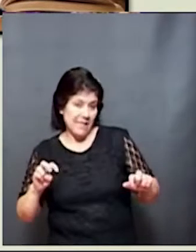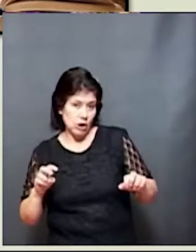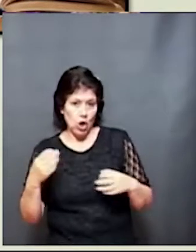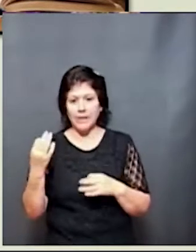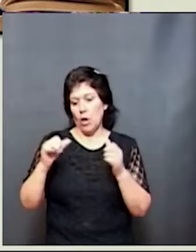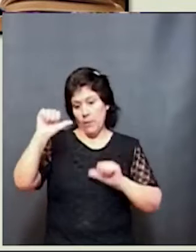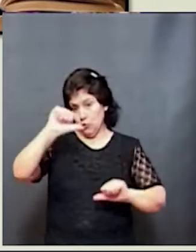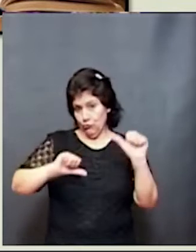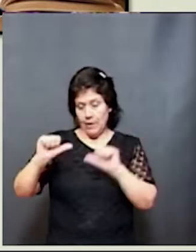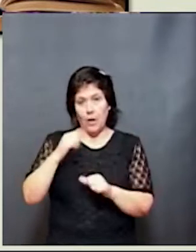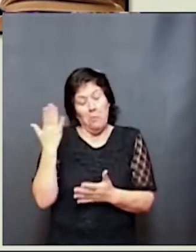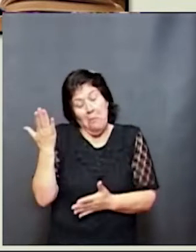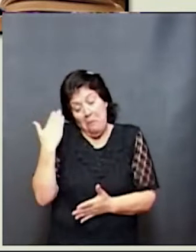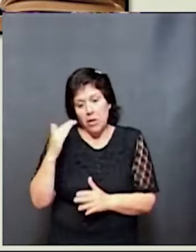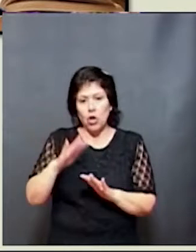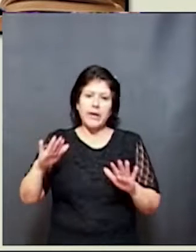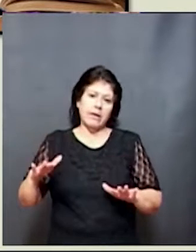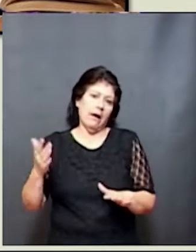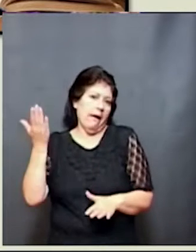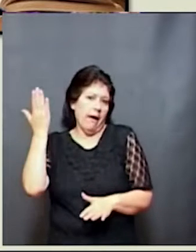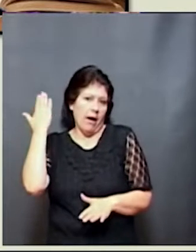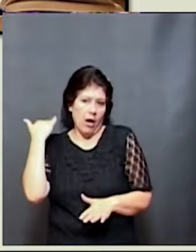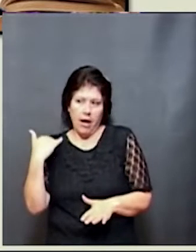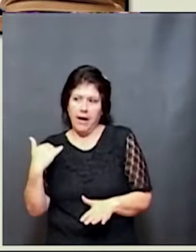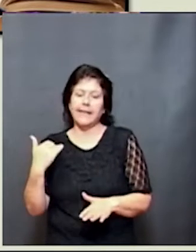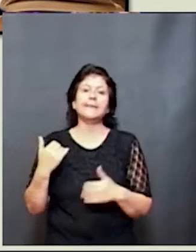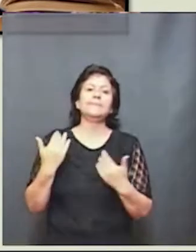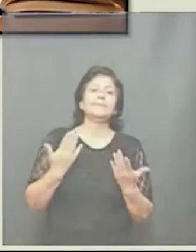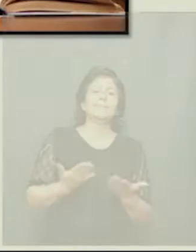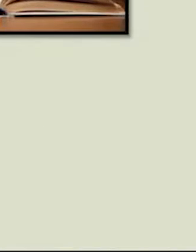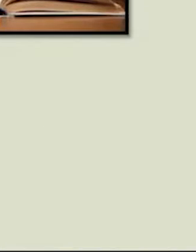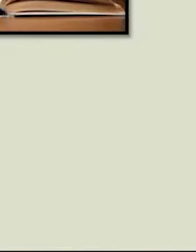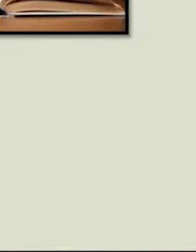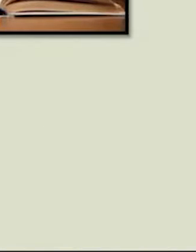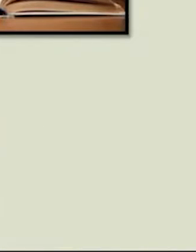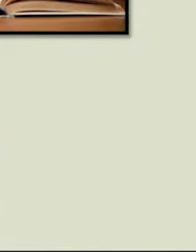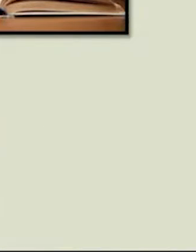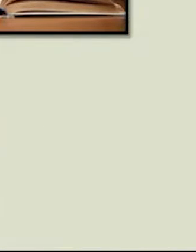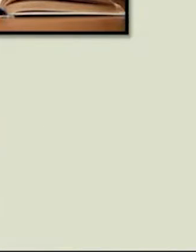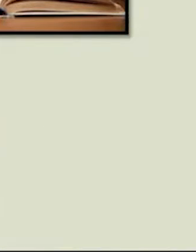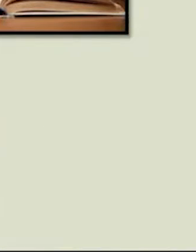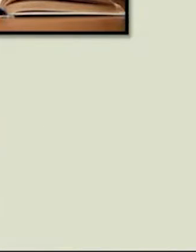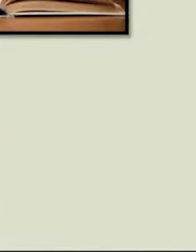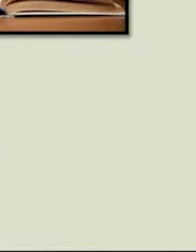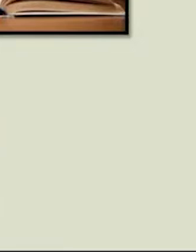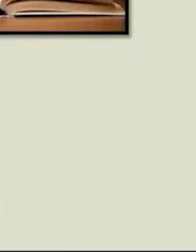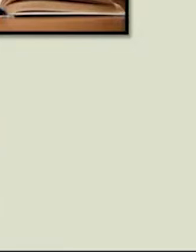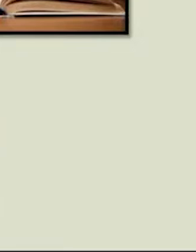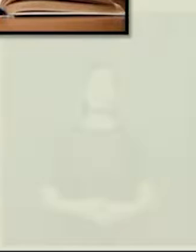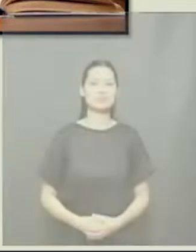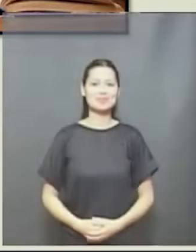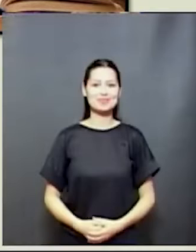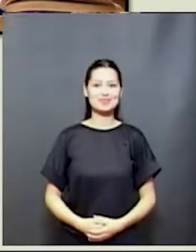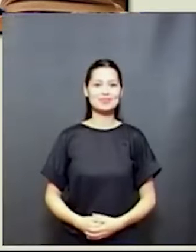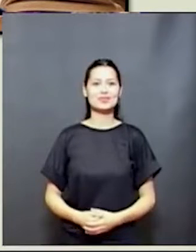que teníamos, entendiendo que tenían ciertas limitaciones, quizás que nos planteaban algunos autores como